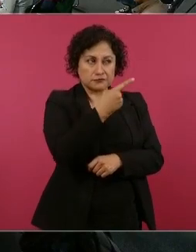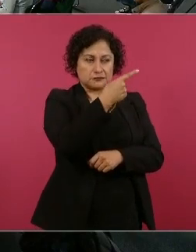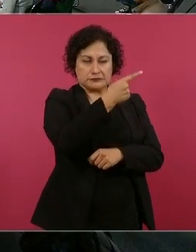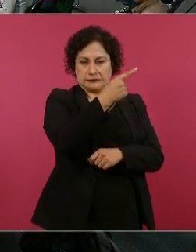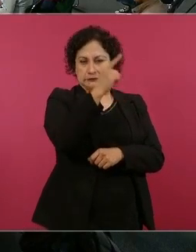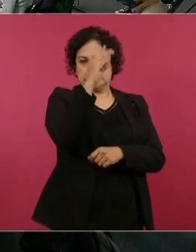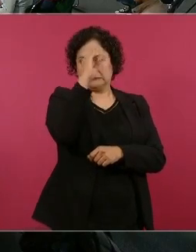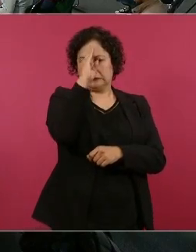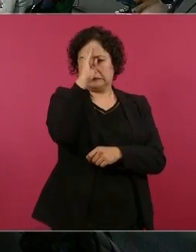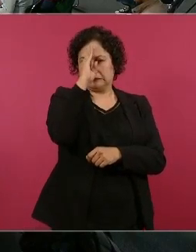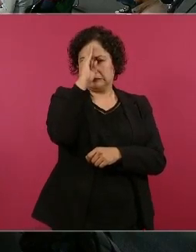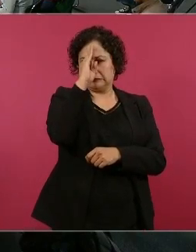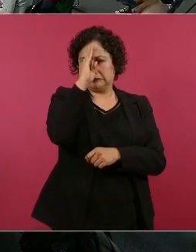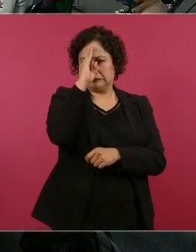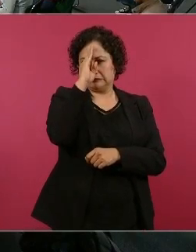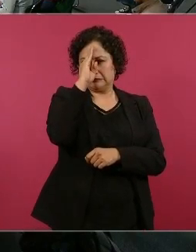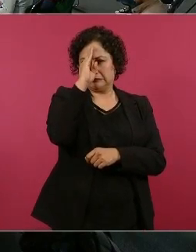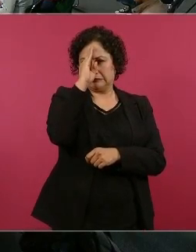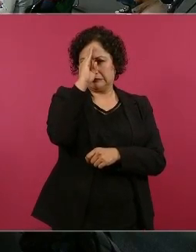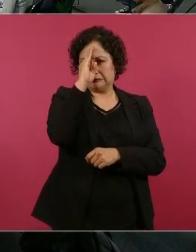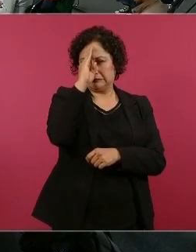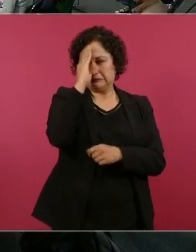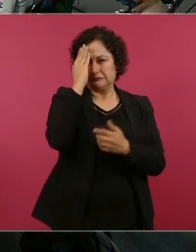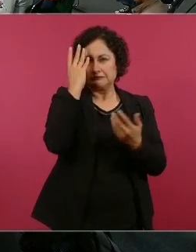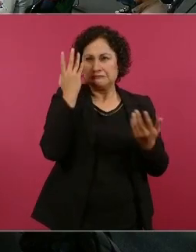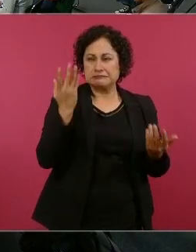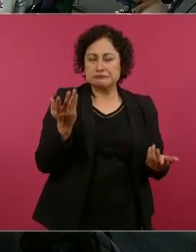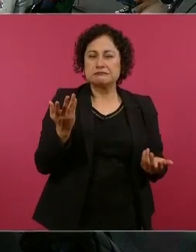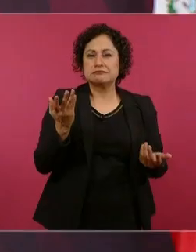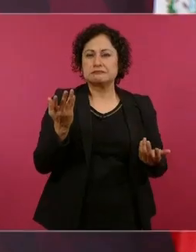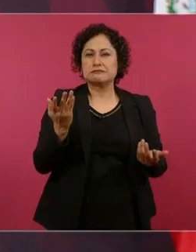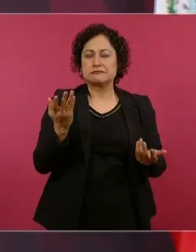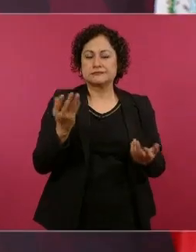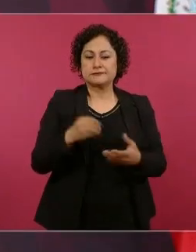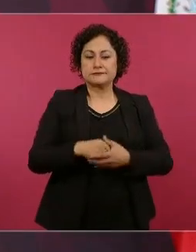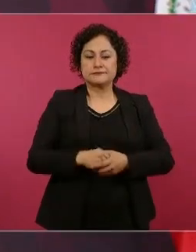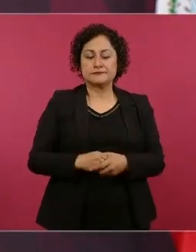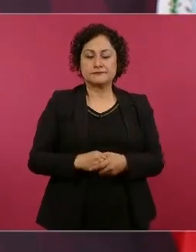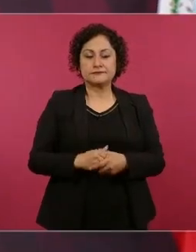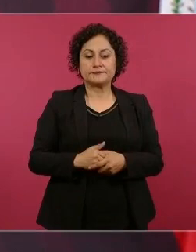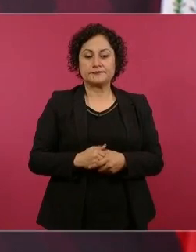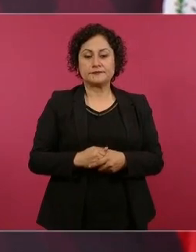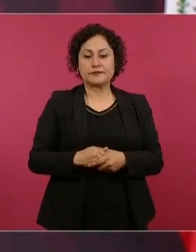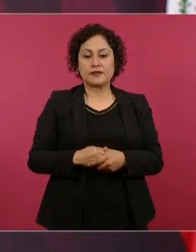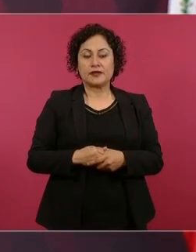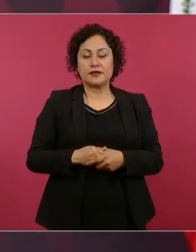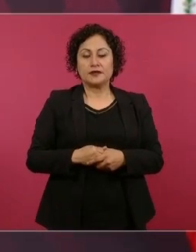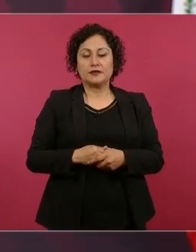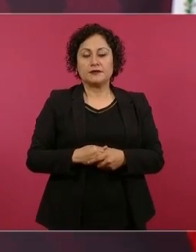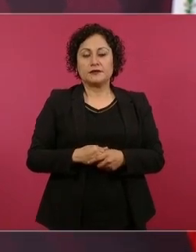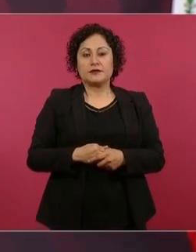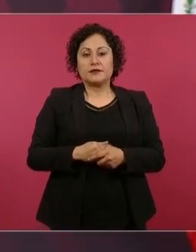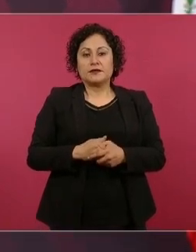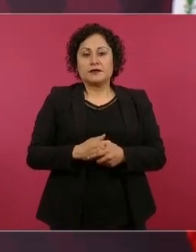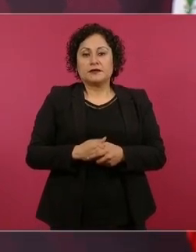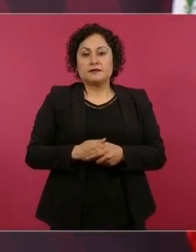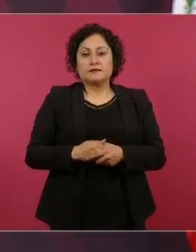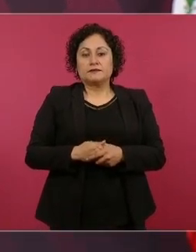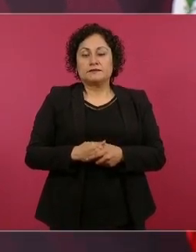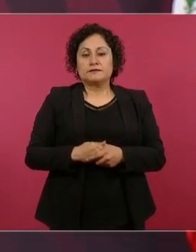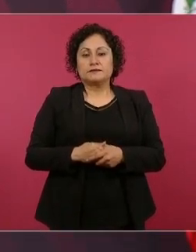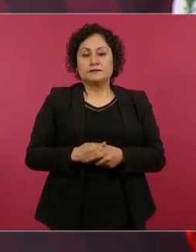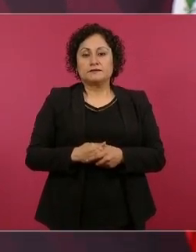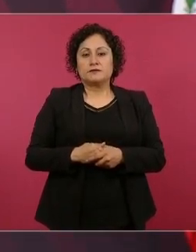de gente inconsciente,